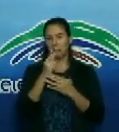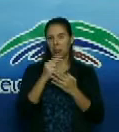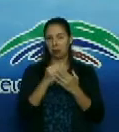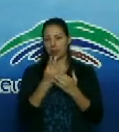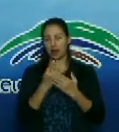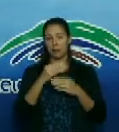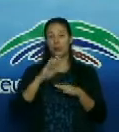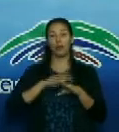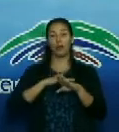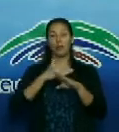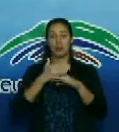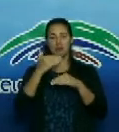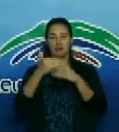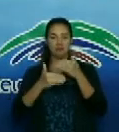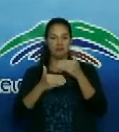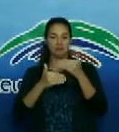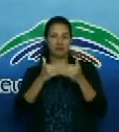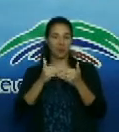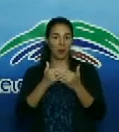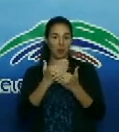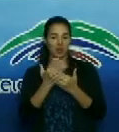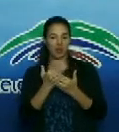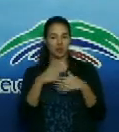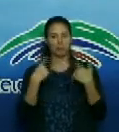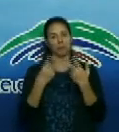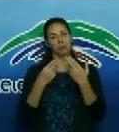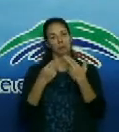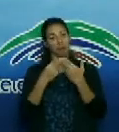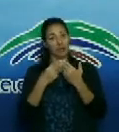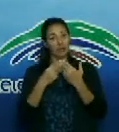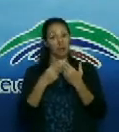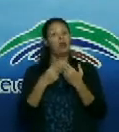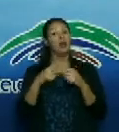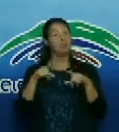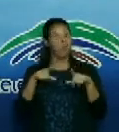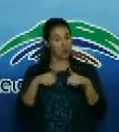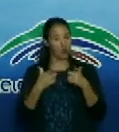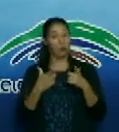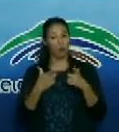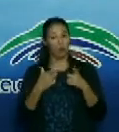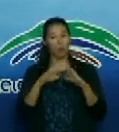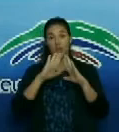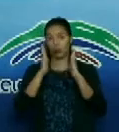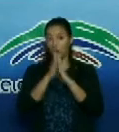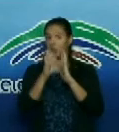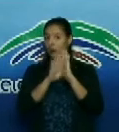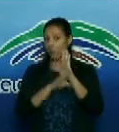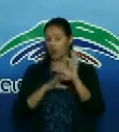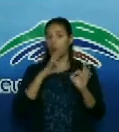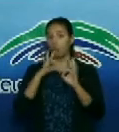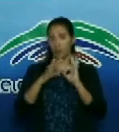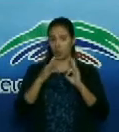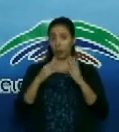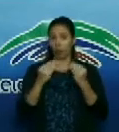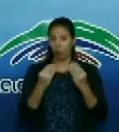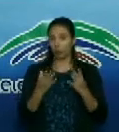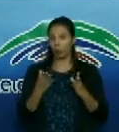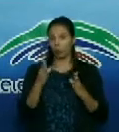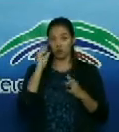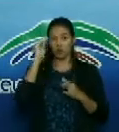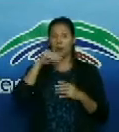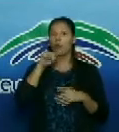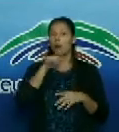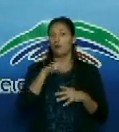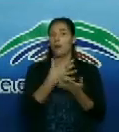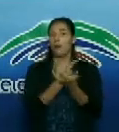cogiendo confianza con la actividad sin perder la percepción del riesgo y que realmente tienes que saber que